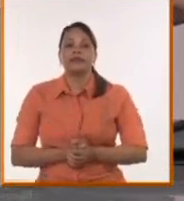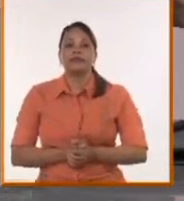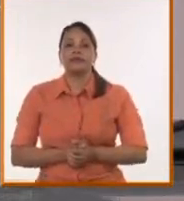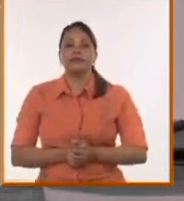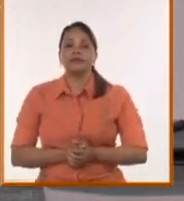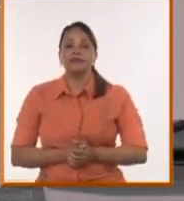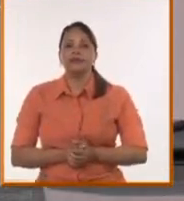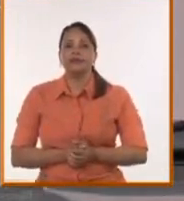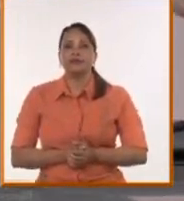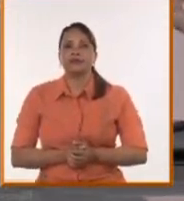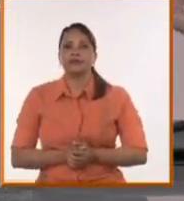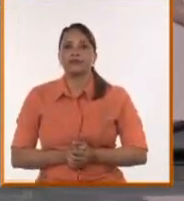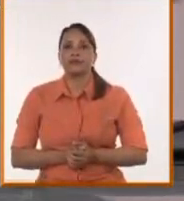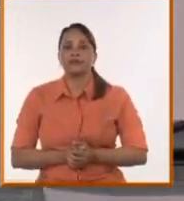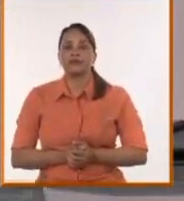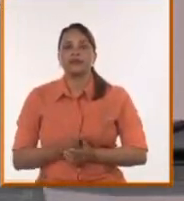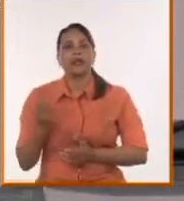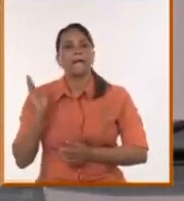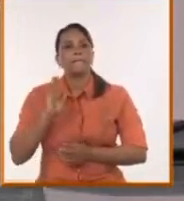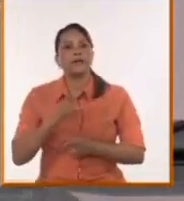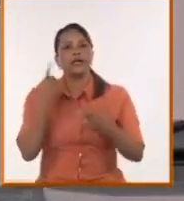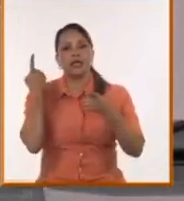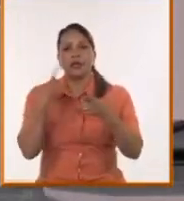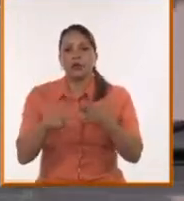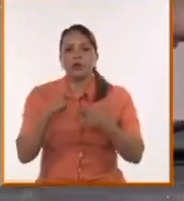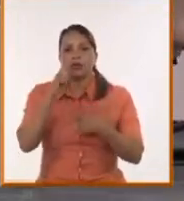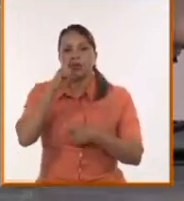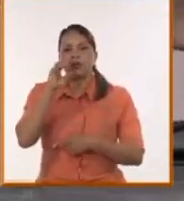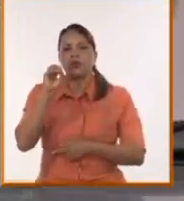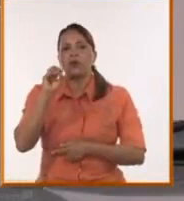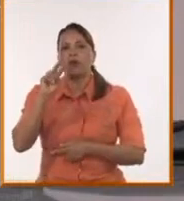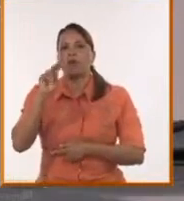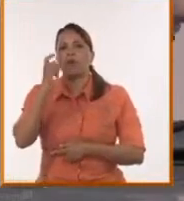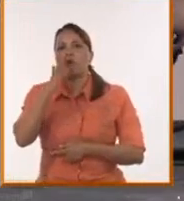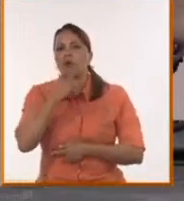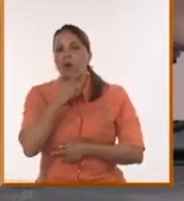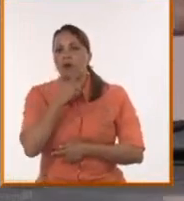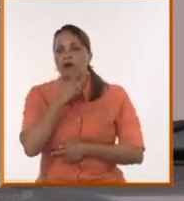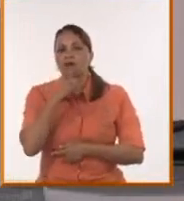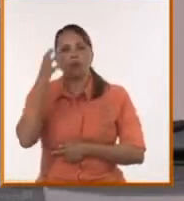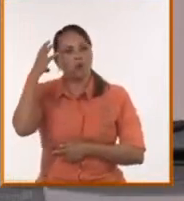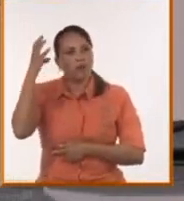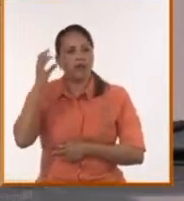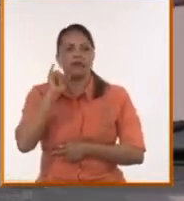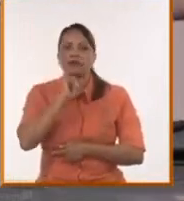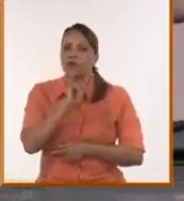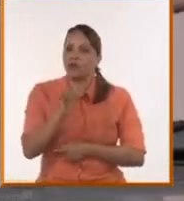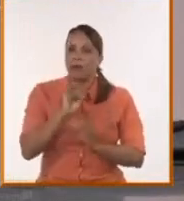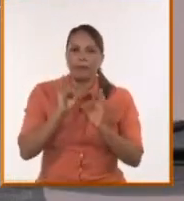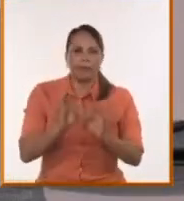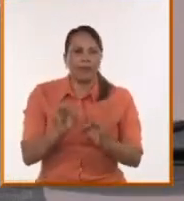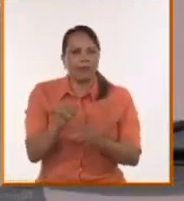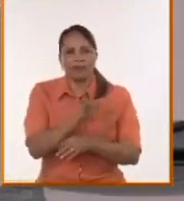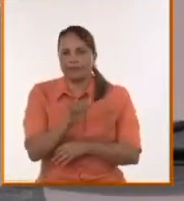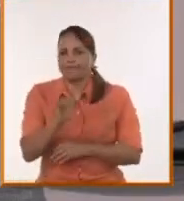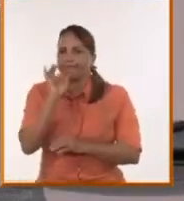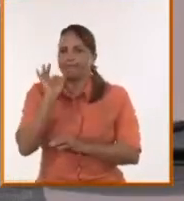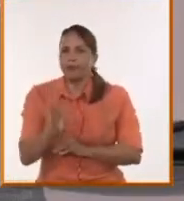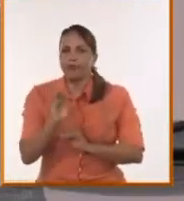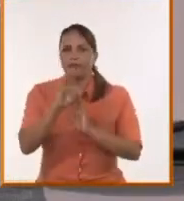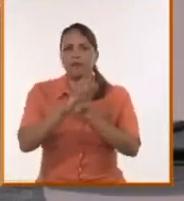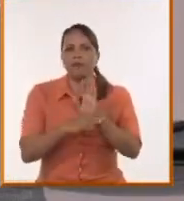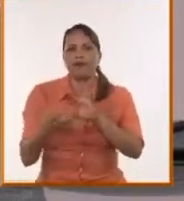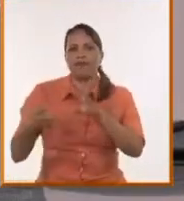gobierno, viene Novoa con un gobierno igual de similar, es decir, para continuar esas